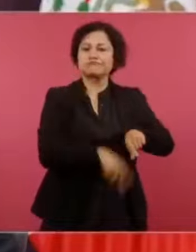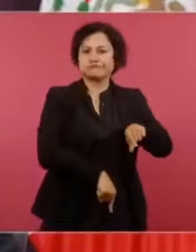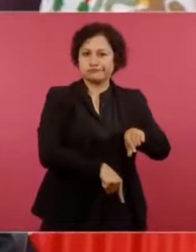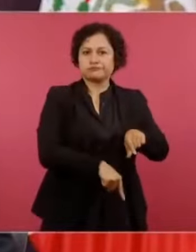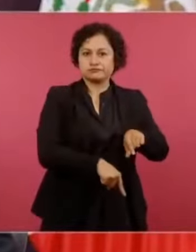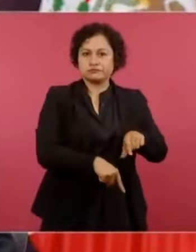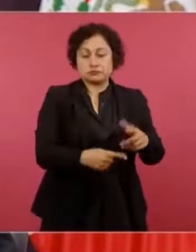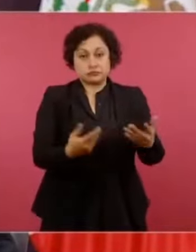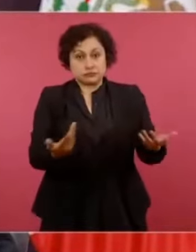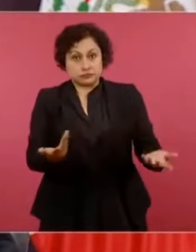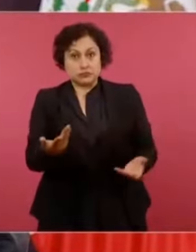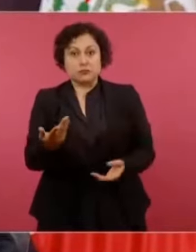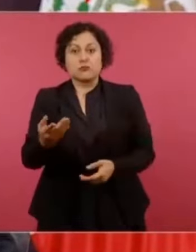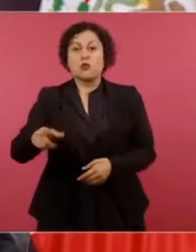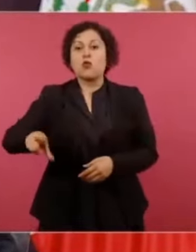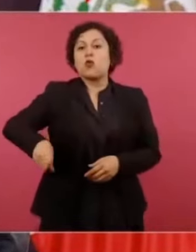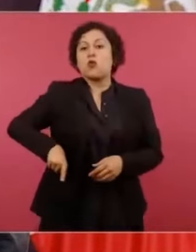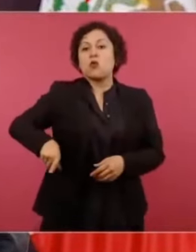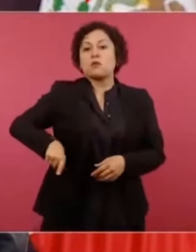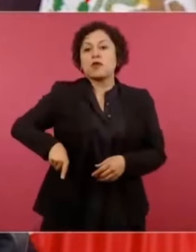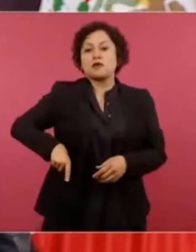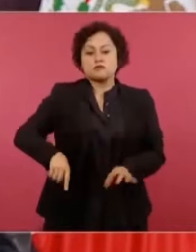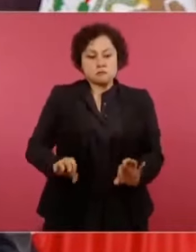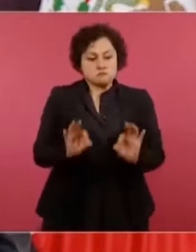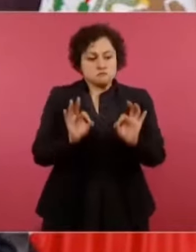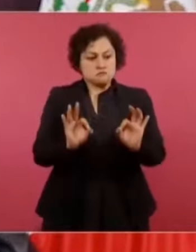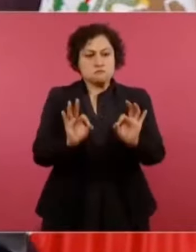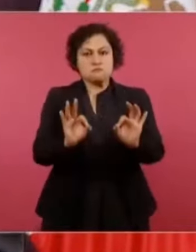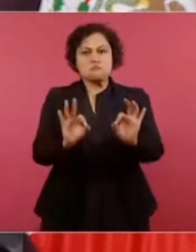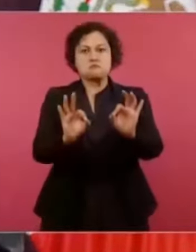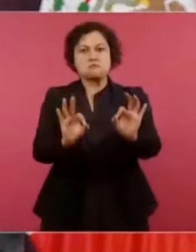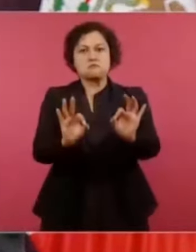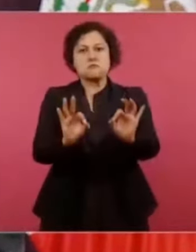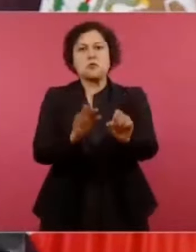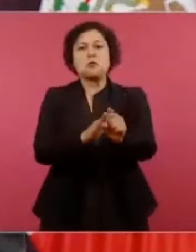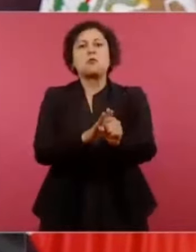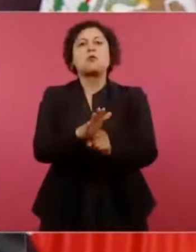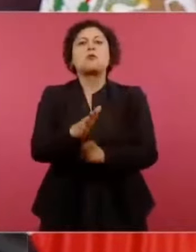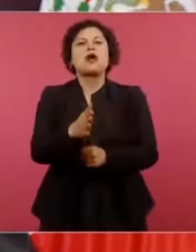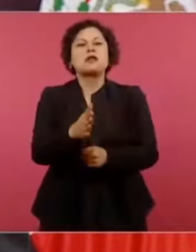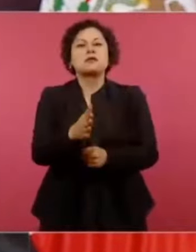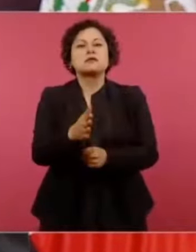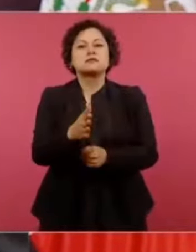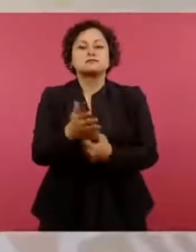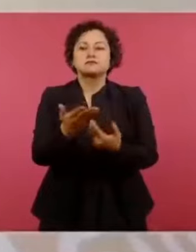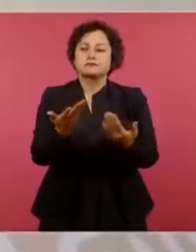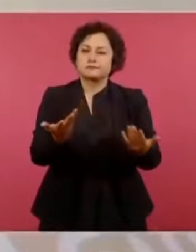es no permitir la corrupción.